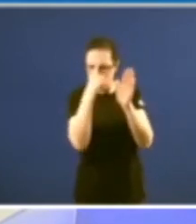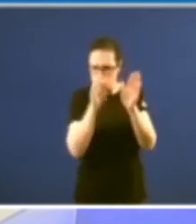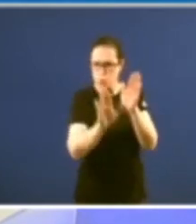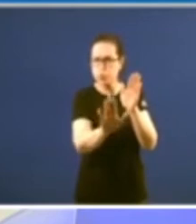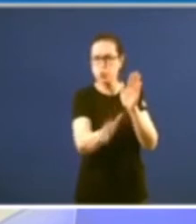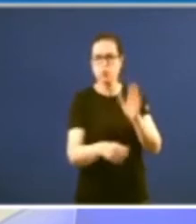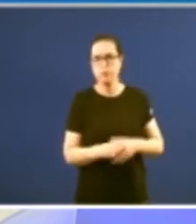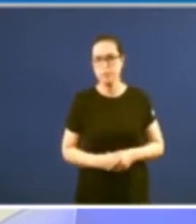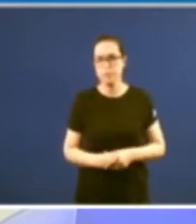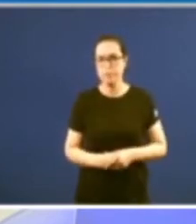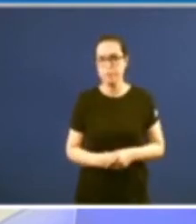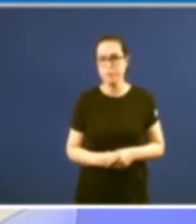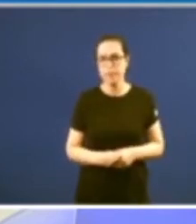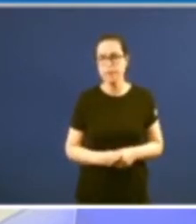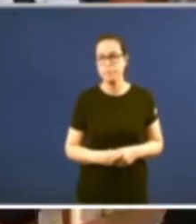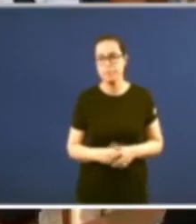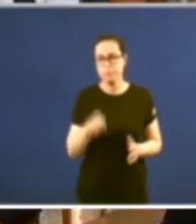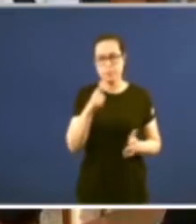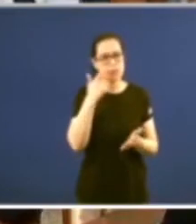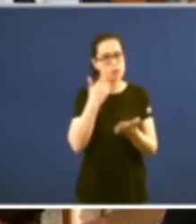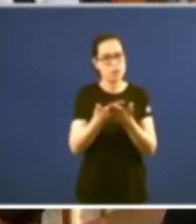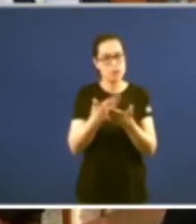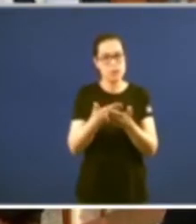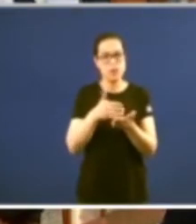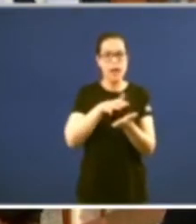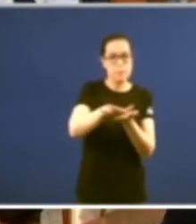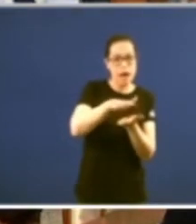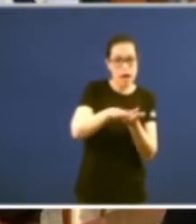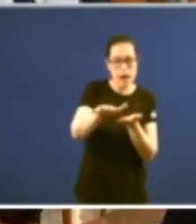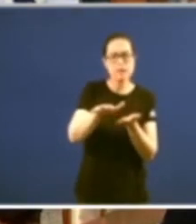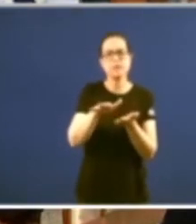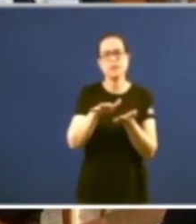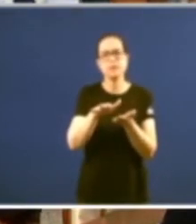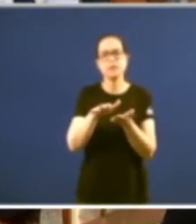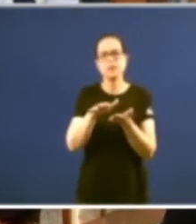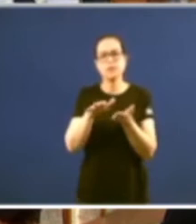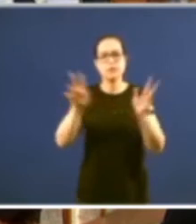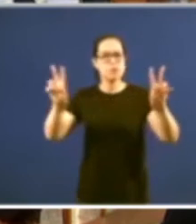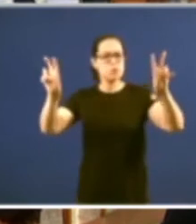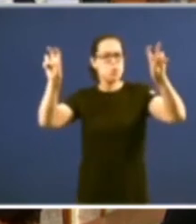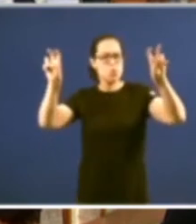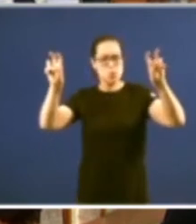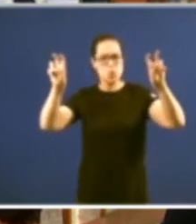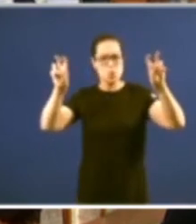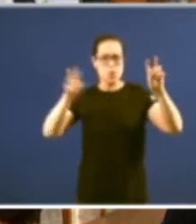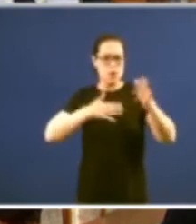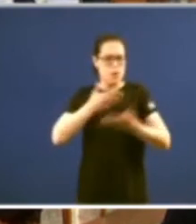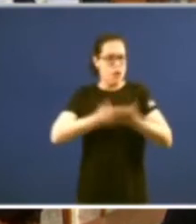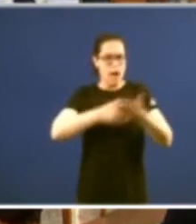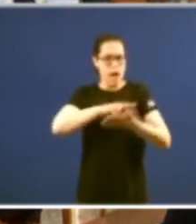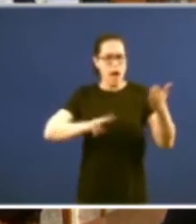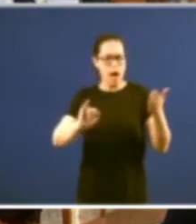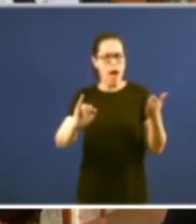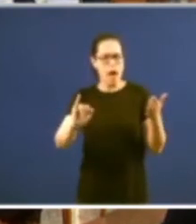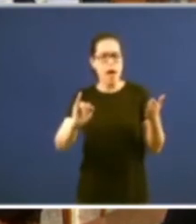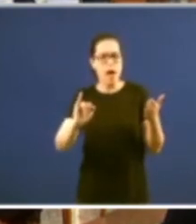podía ser en a cabecina dunhas páginas que aparecen en toda a prensa galega que